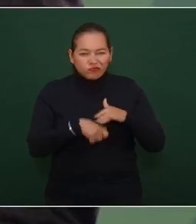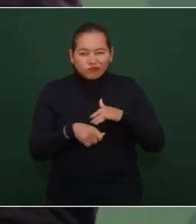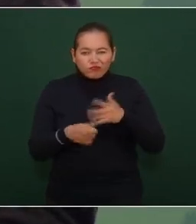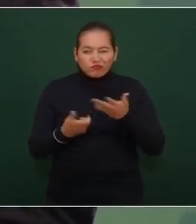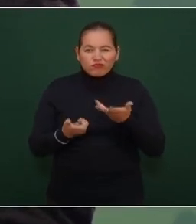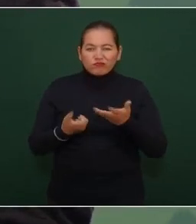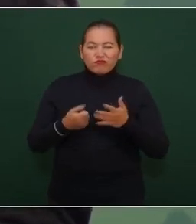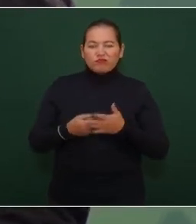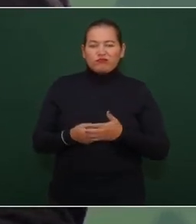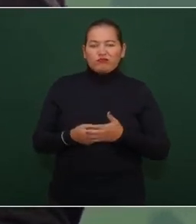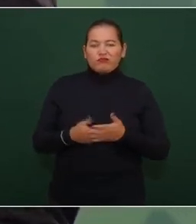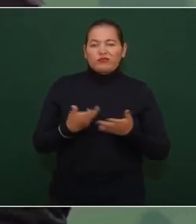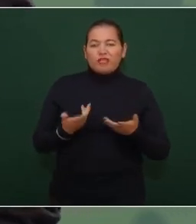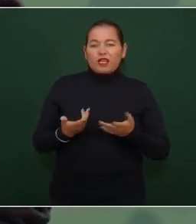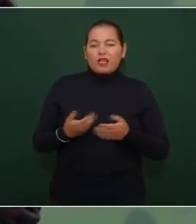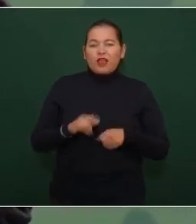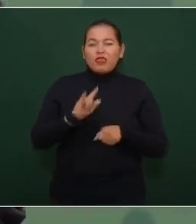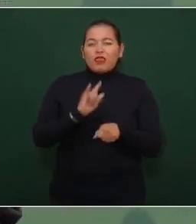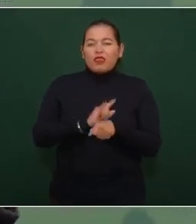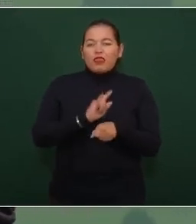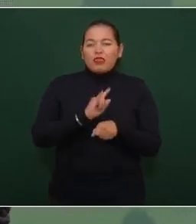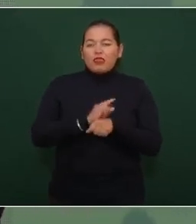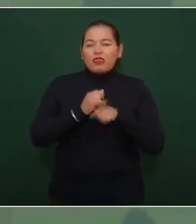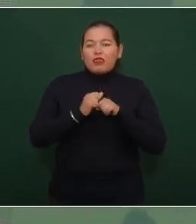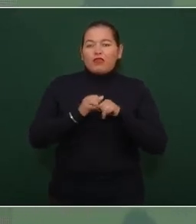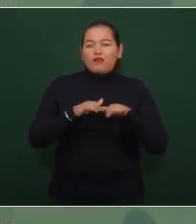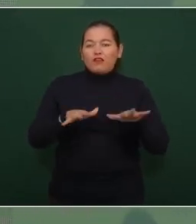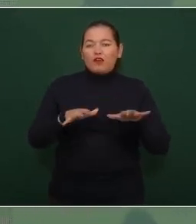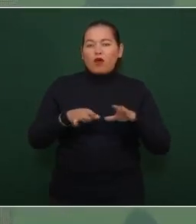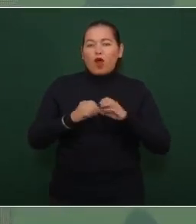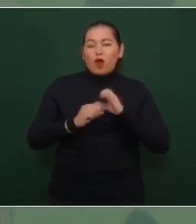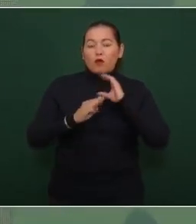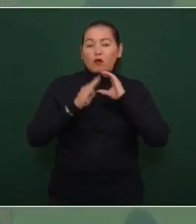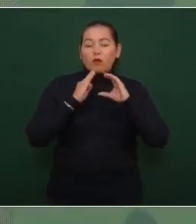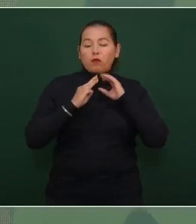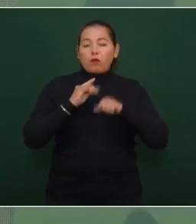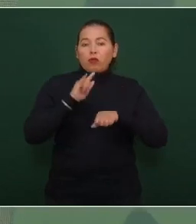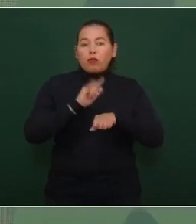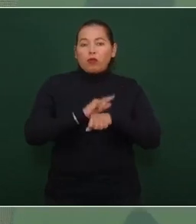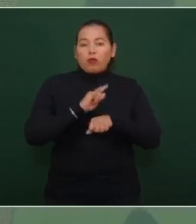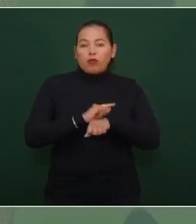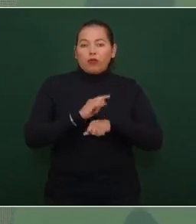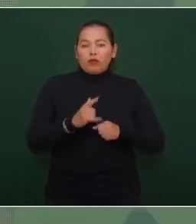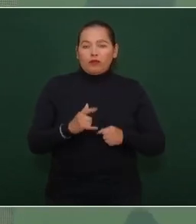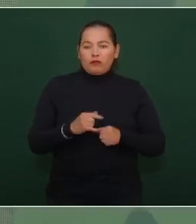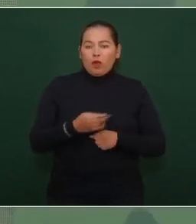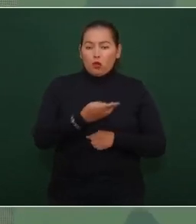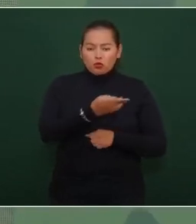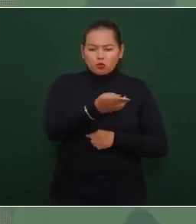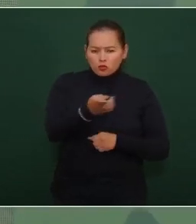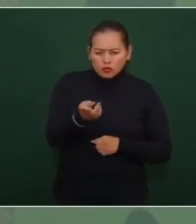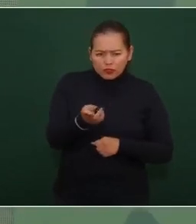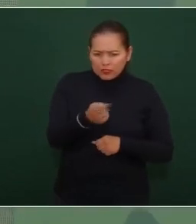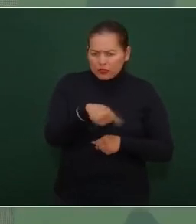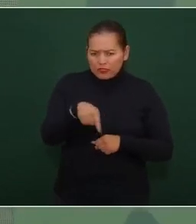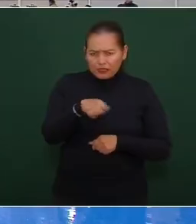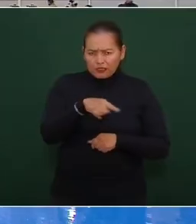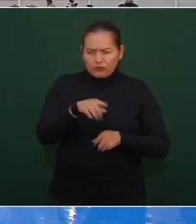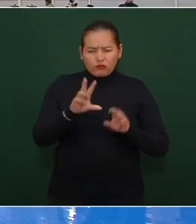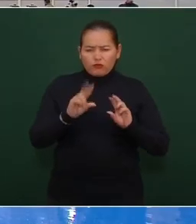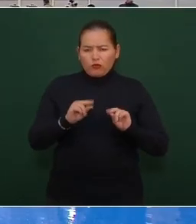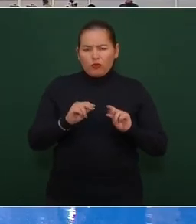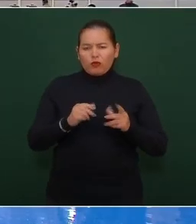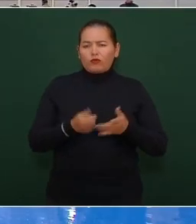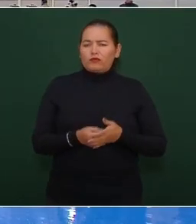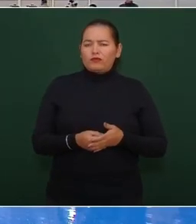de la supuesta información o comunicación no ustedes los trabajadores